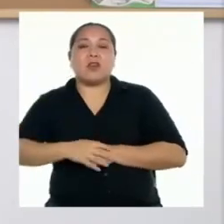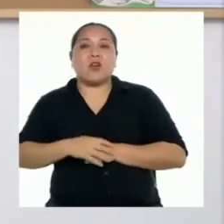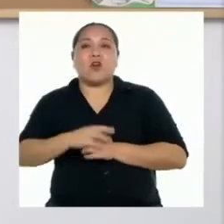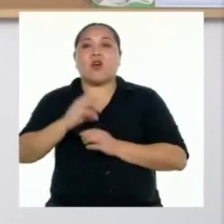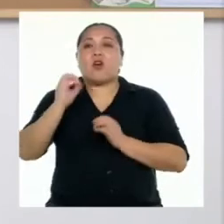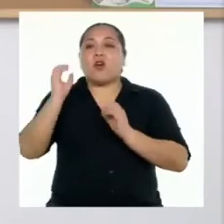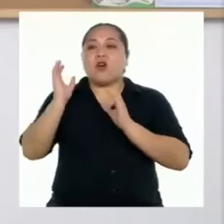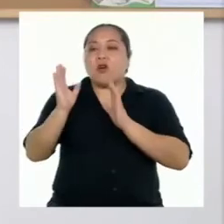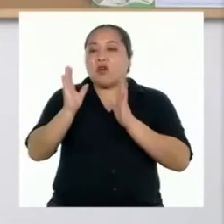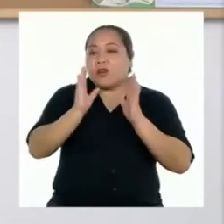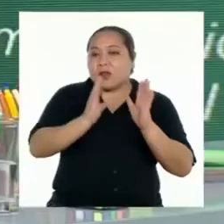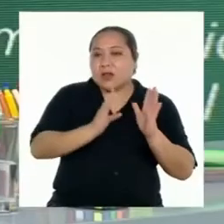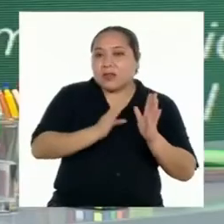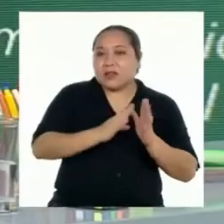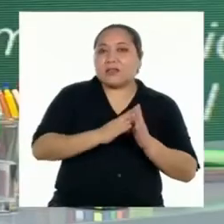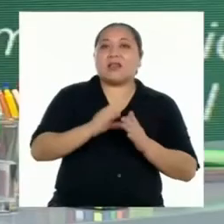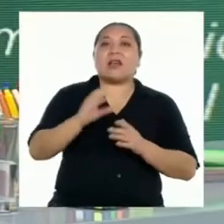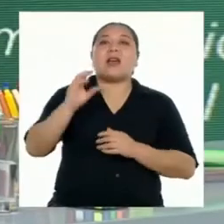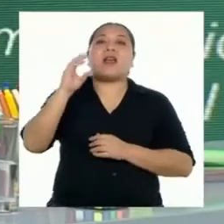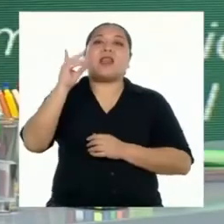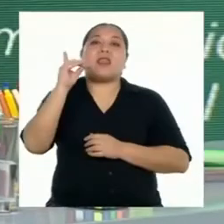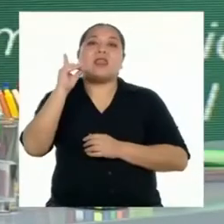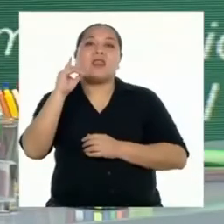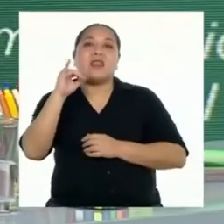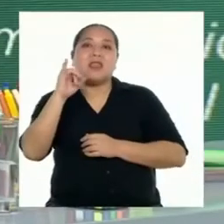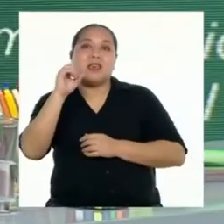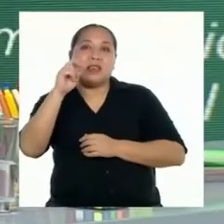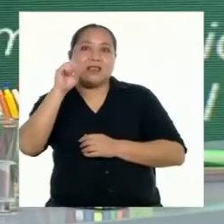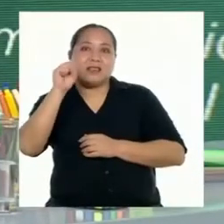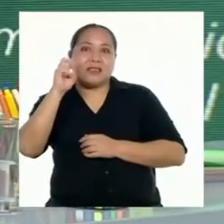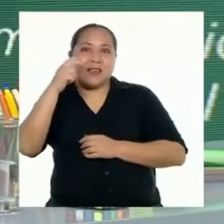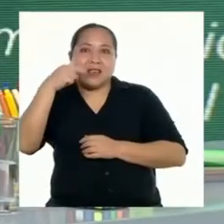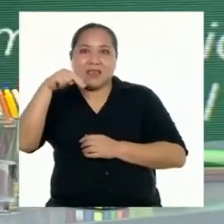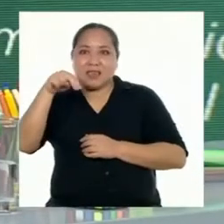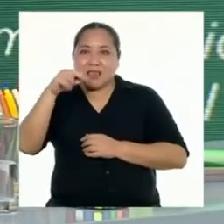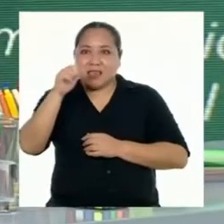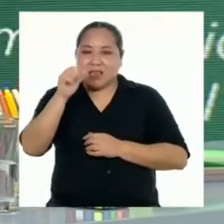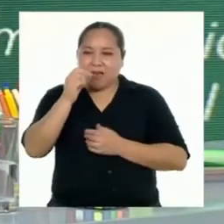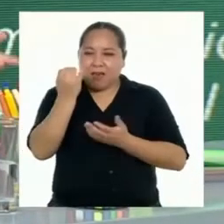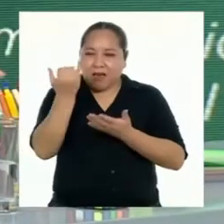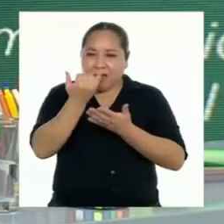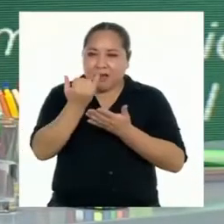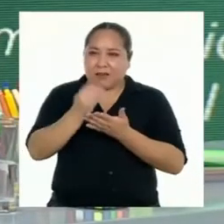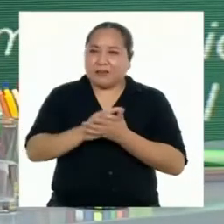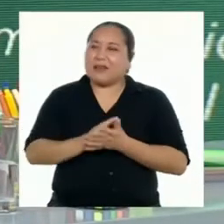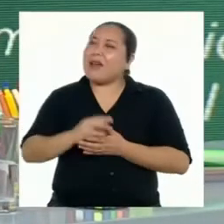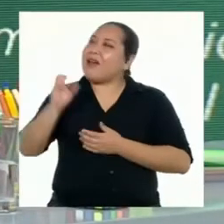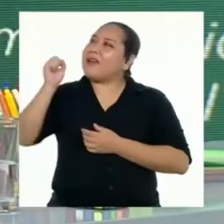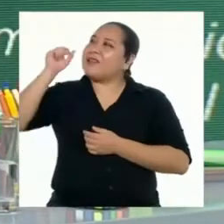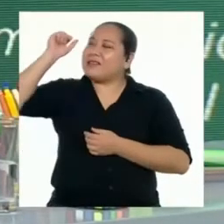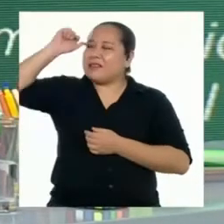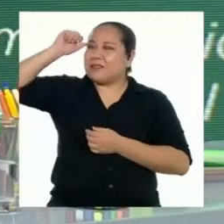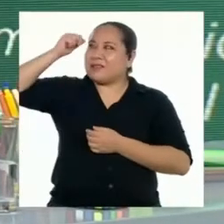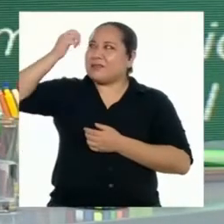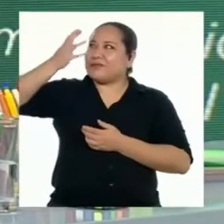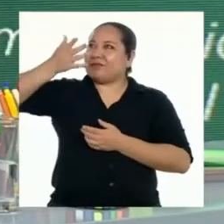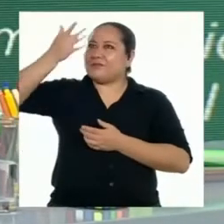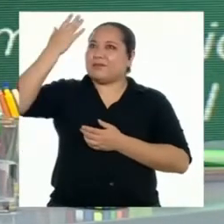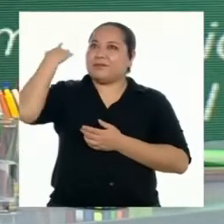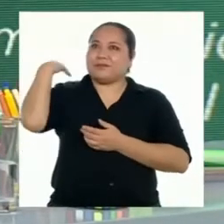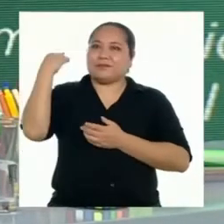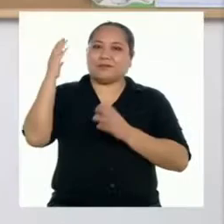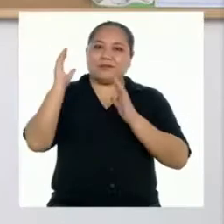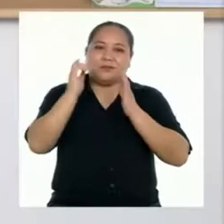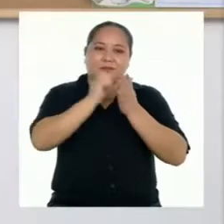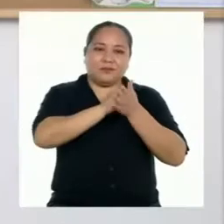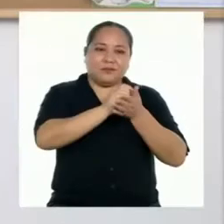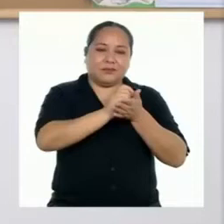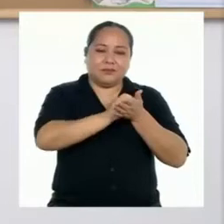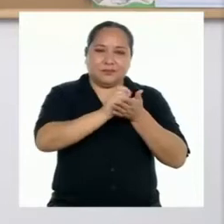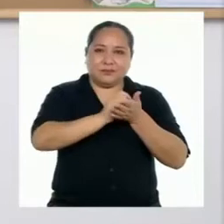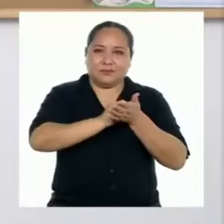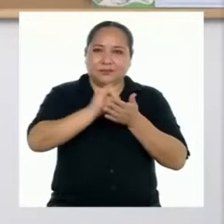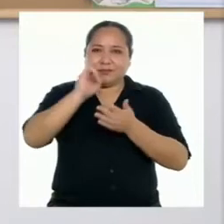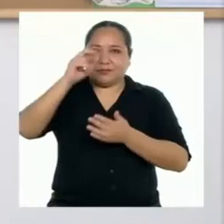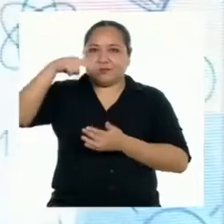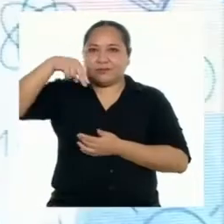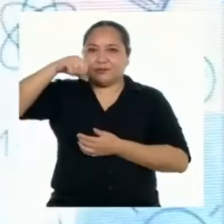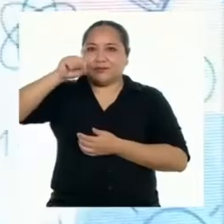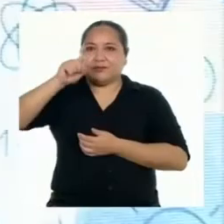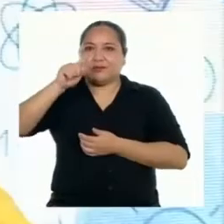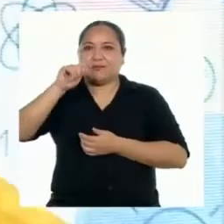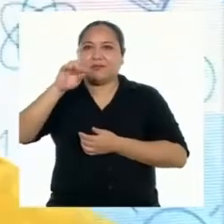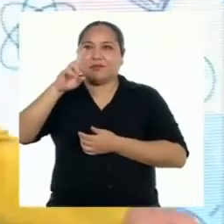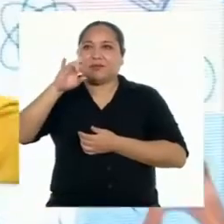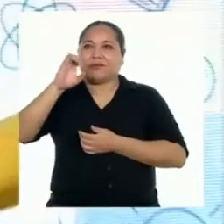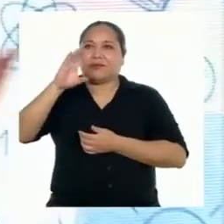diseñar, etc. Claro, ya lo recordé. Varios programas atrás redactamos un texto instructivo. Así es.